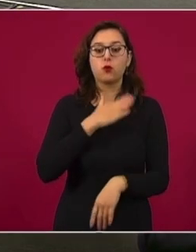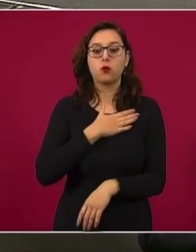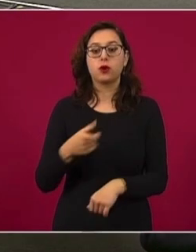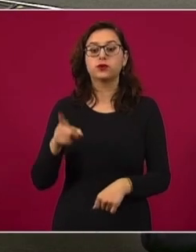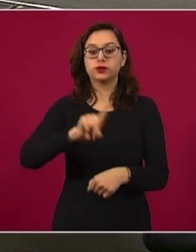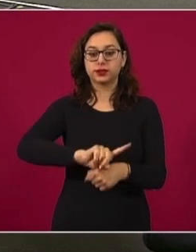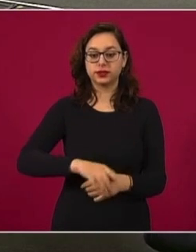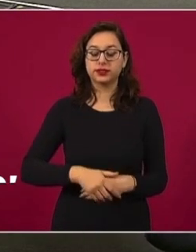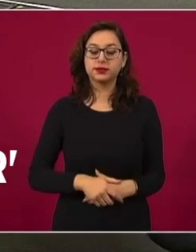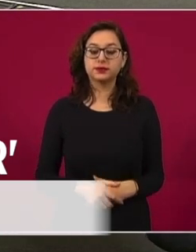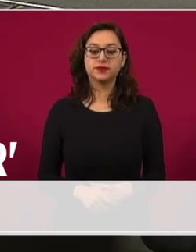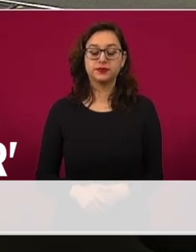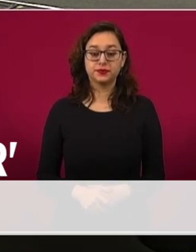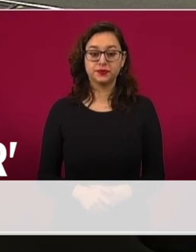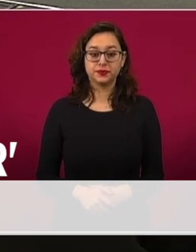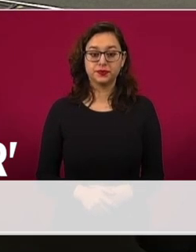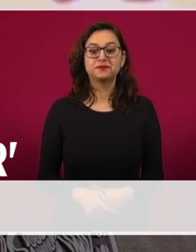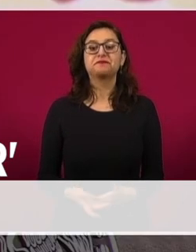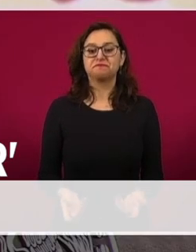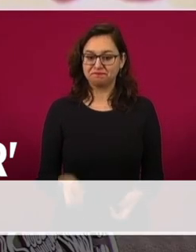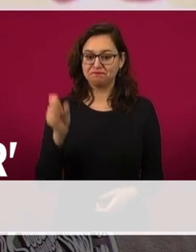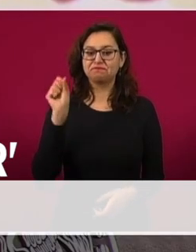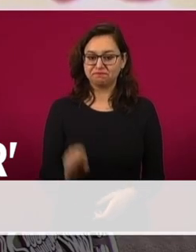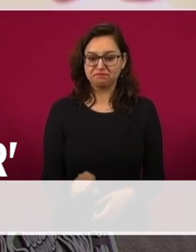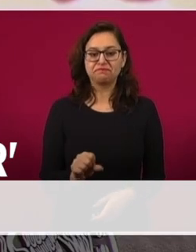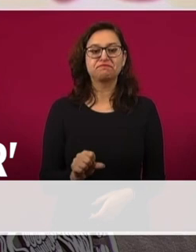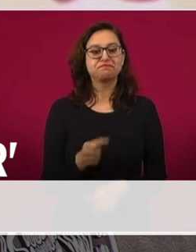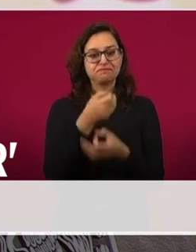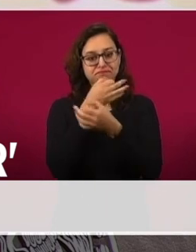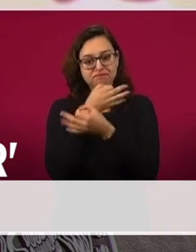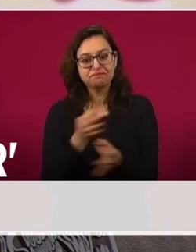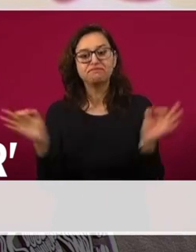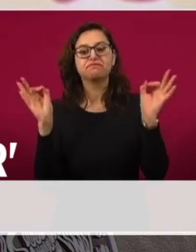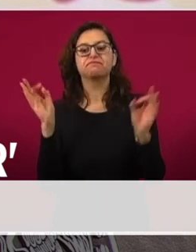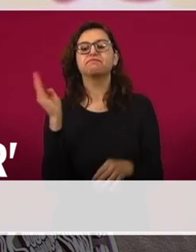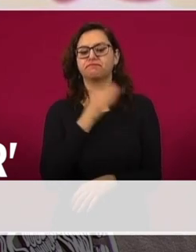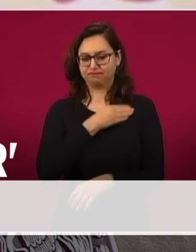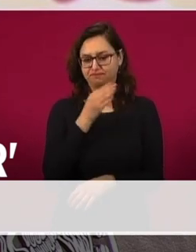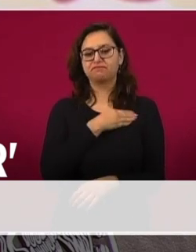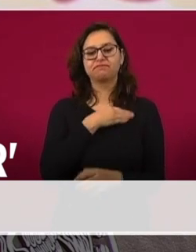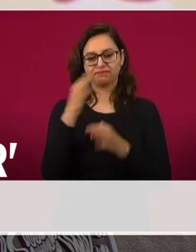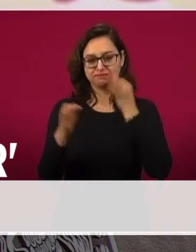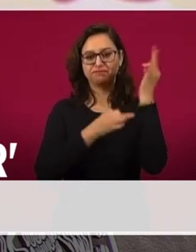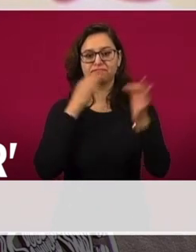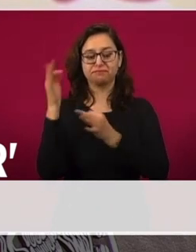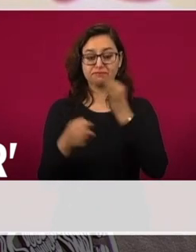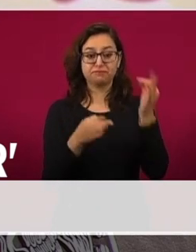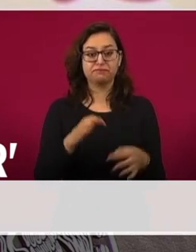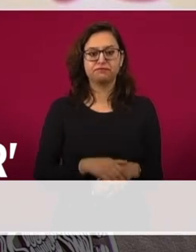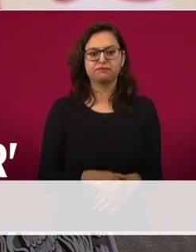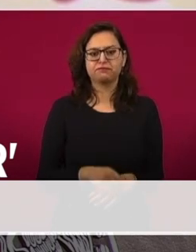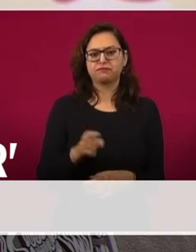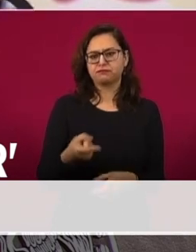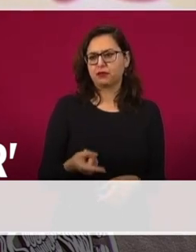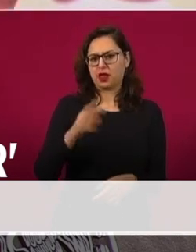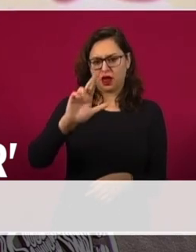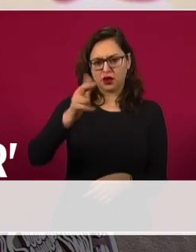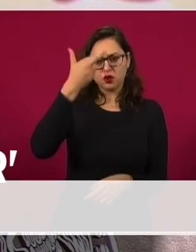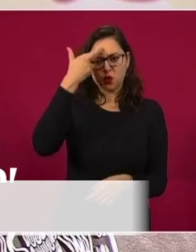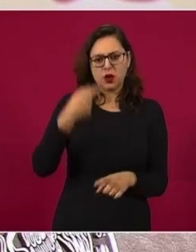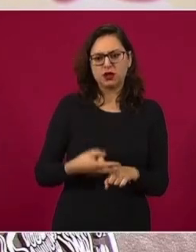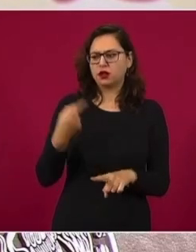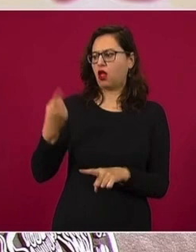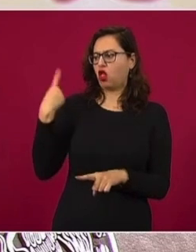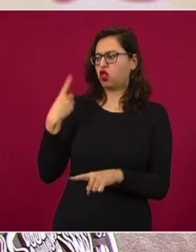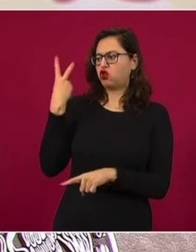Vamos a comentar buenas noticias, como dice el presidente. Recordarán que hace dos semanas hablamos de que habíamos entrado en